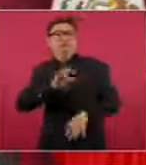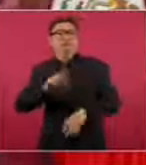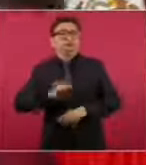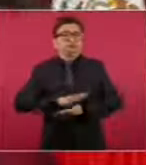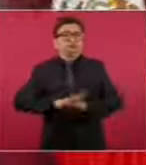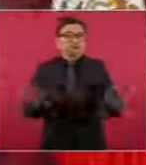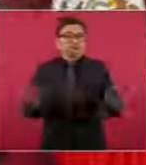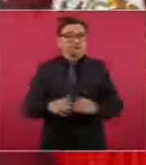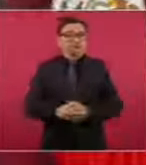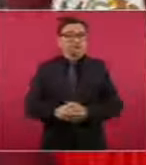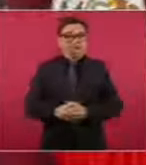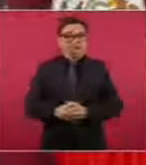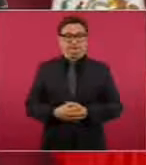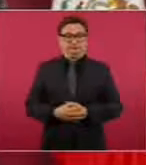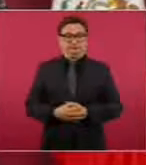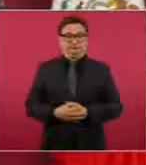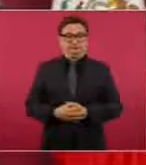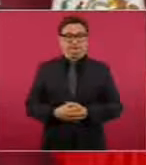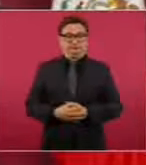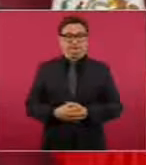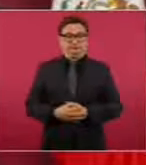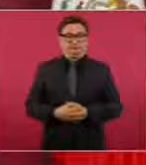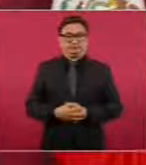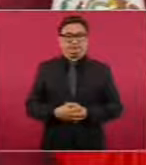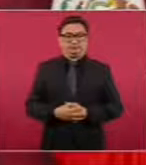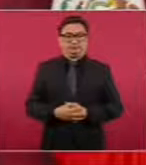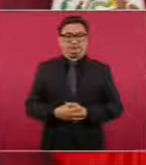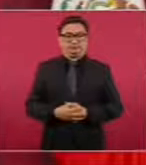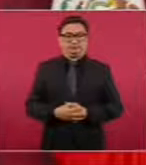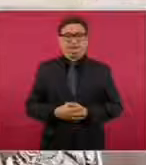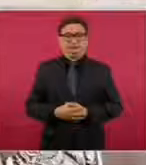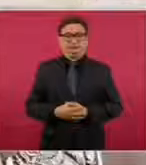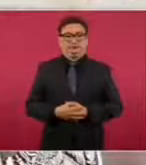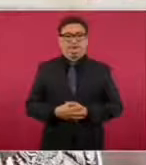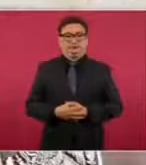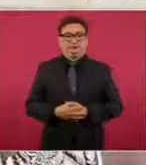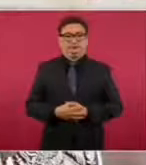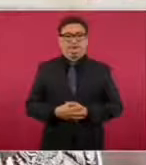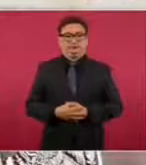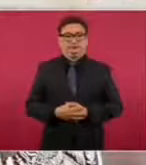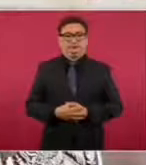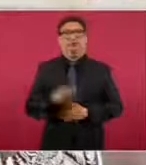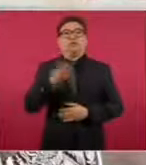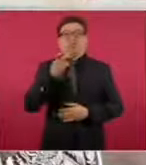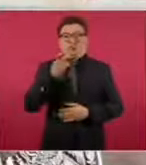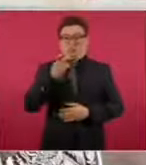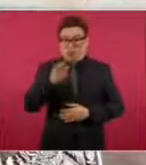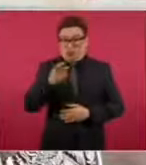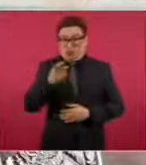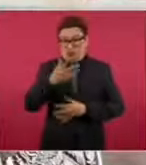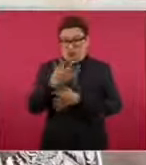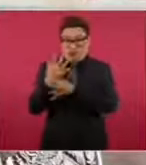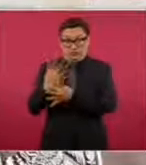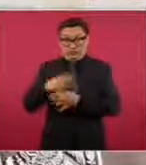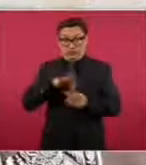y llegan gobiernos como los de antes,